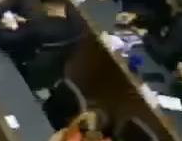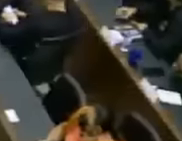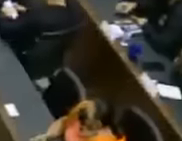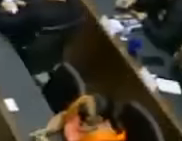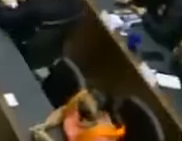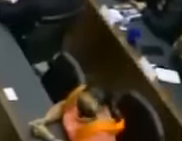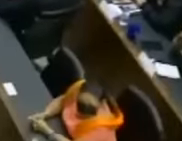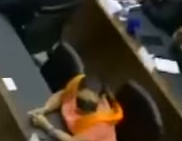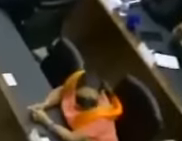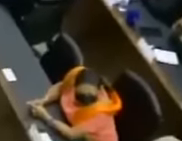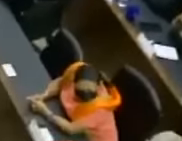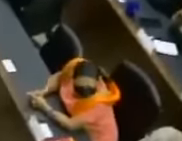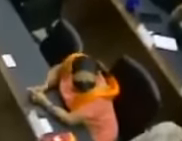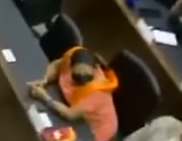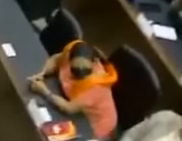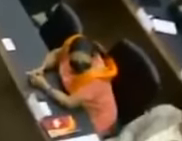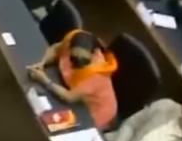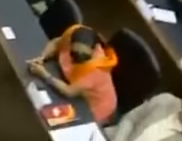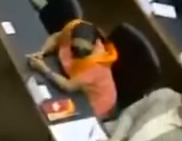Medina